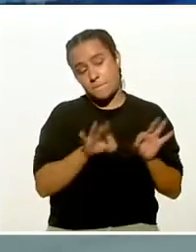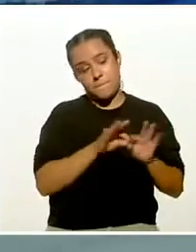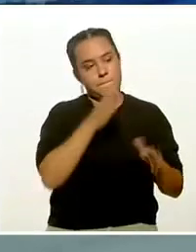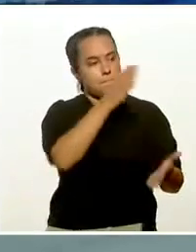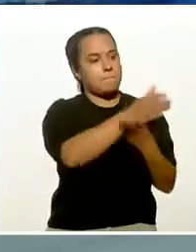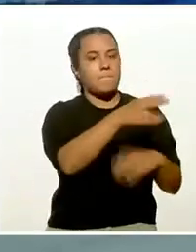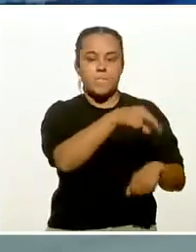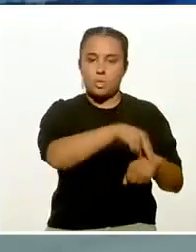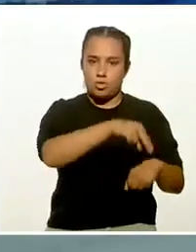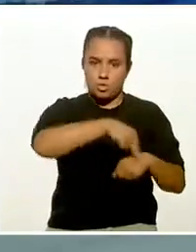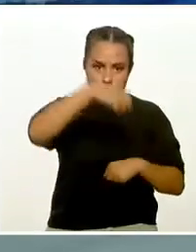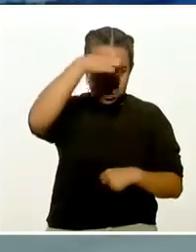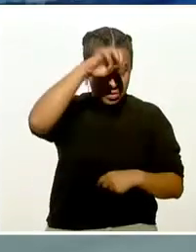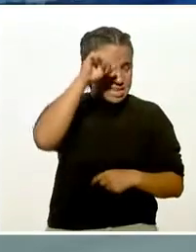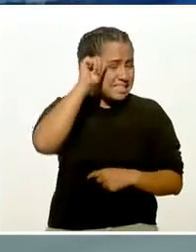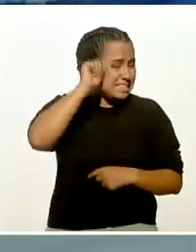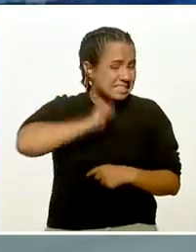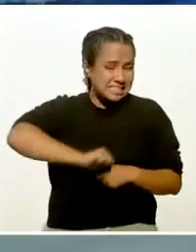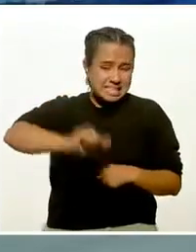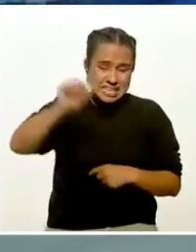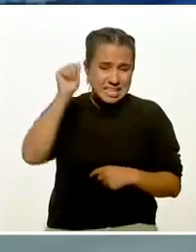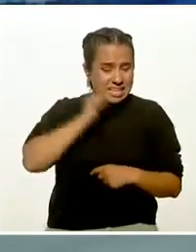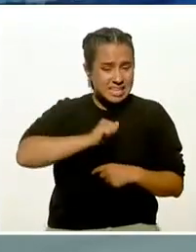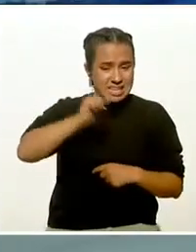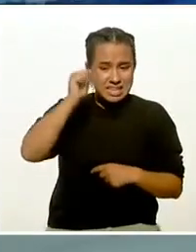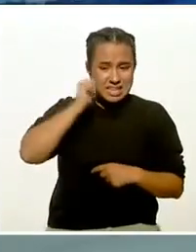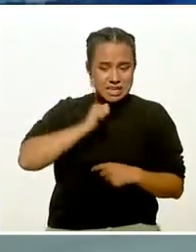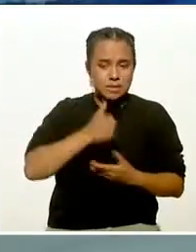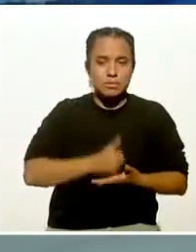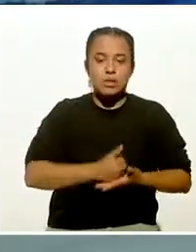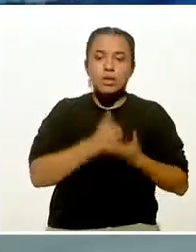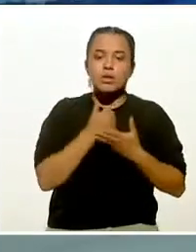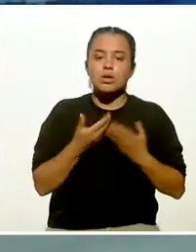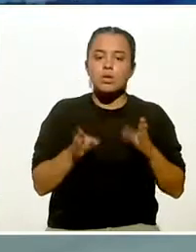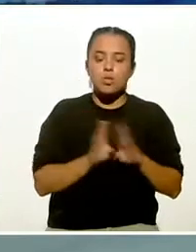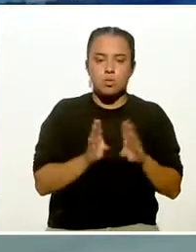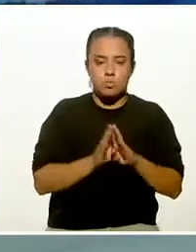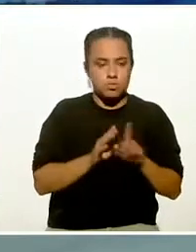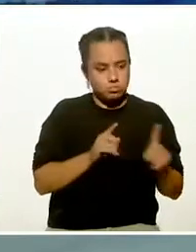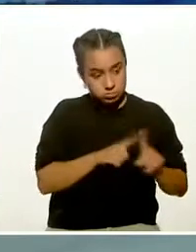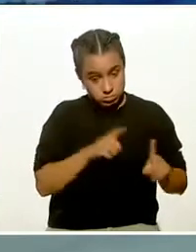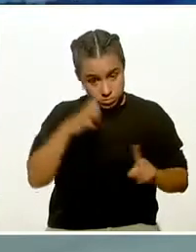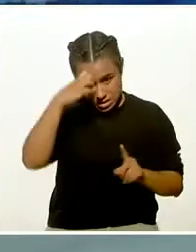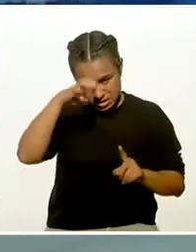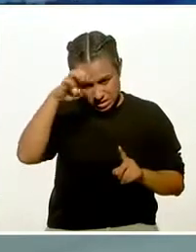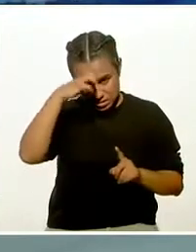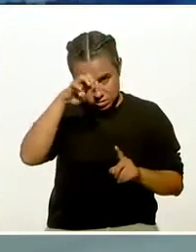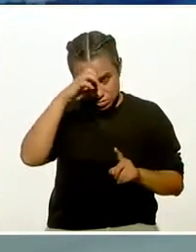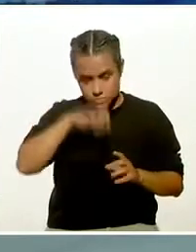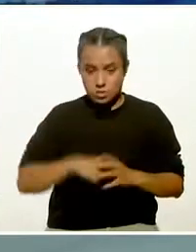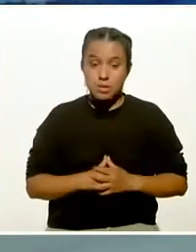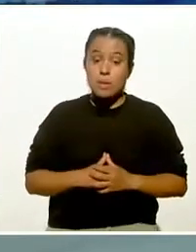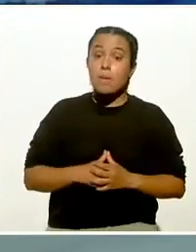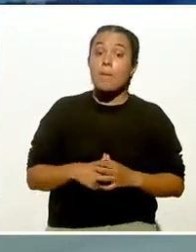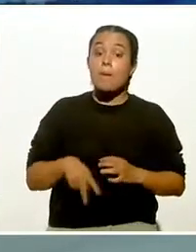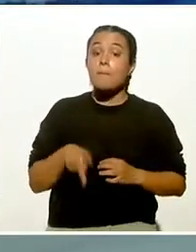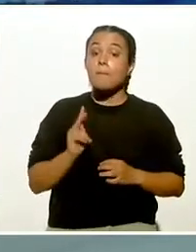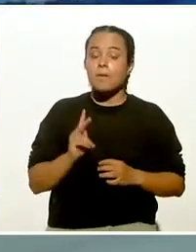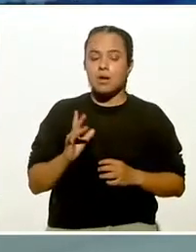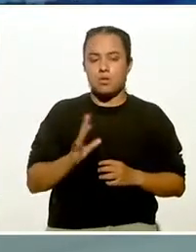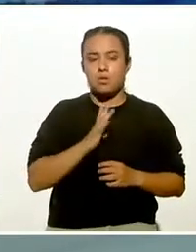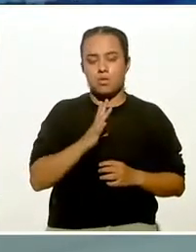experto. Siempre se debe de hacer con ayuda de un experto en la materia. Pero existen